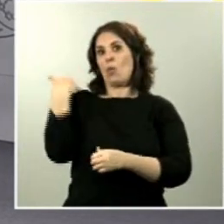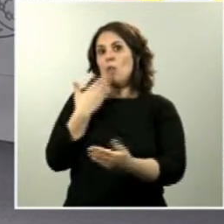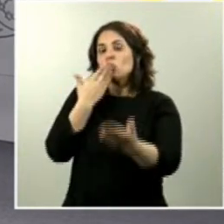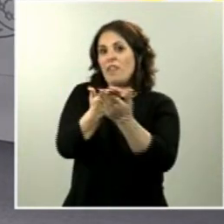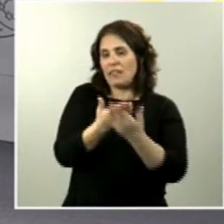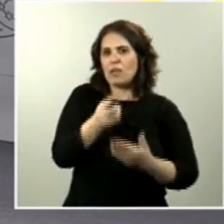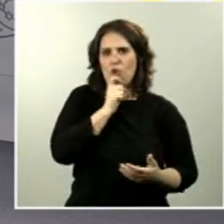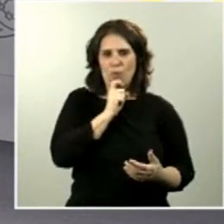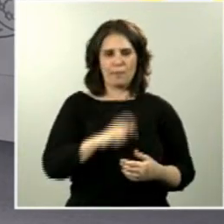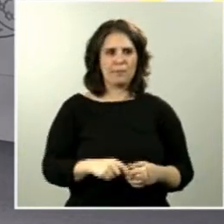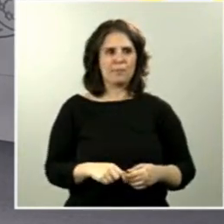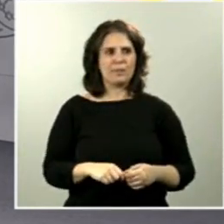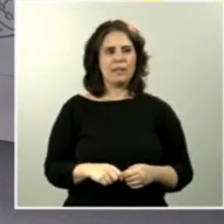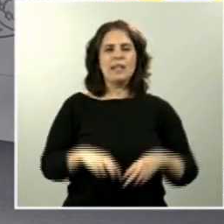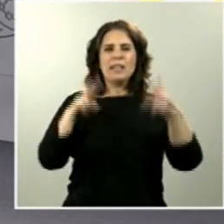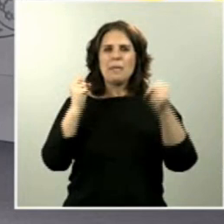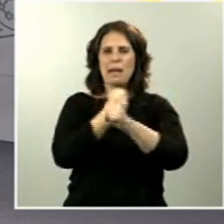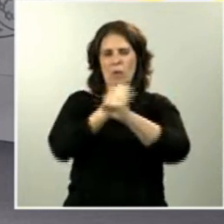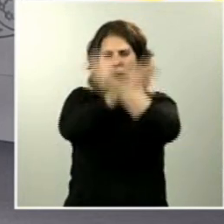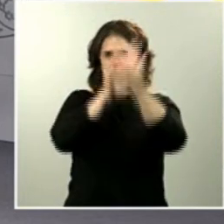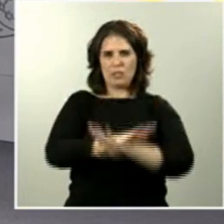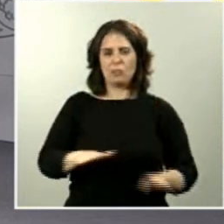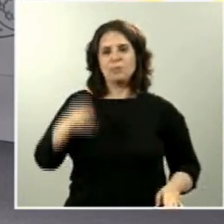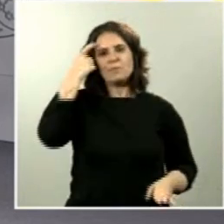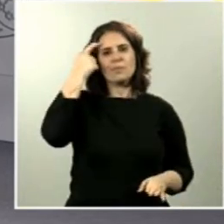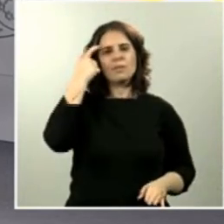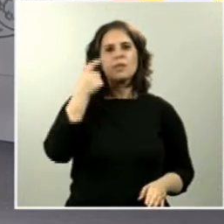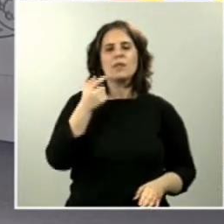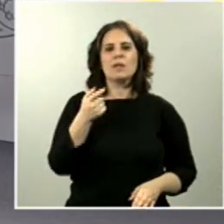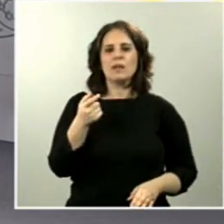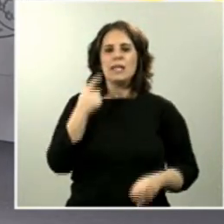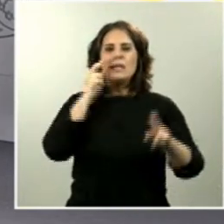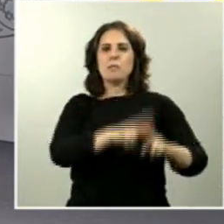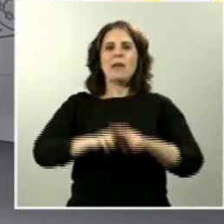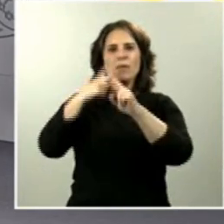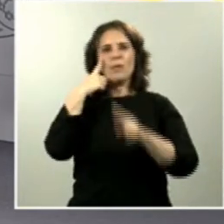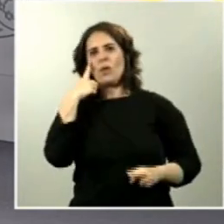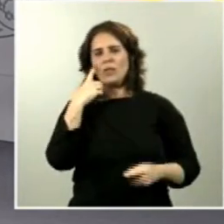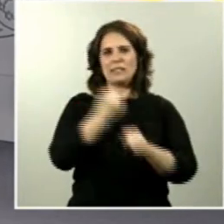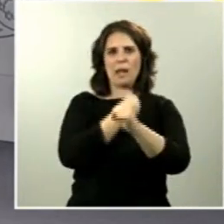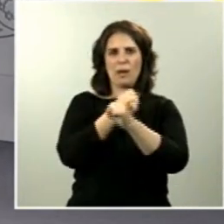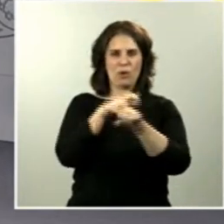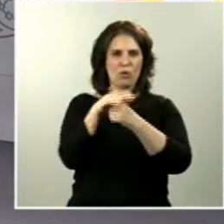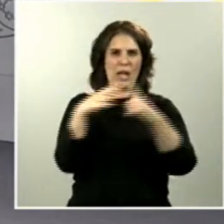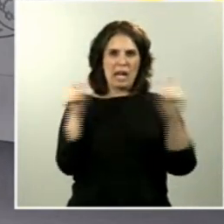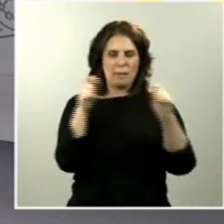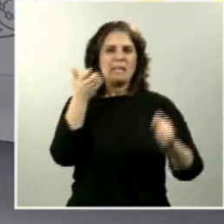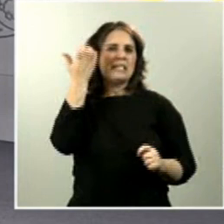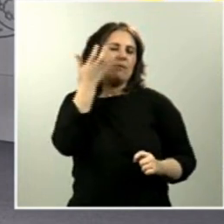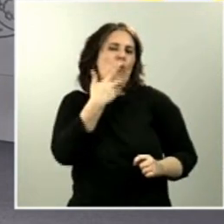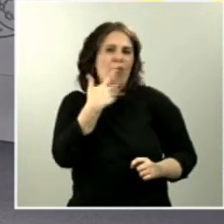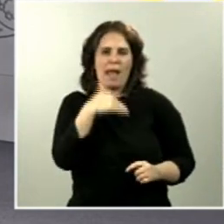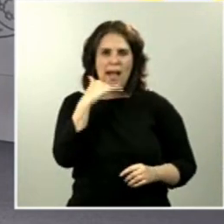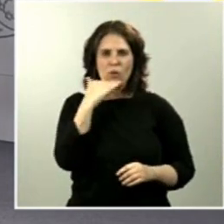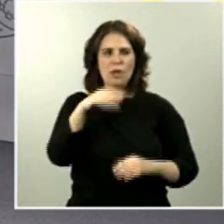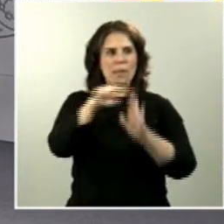también en tema laboral me gustaría saber si se conoce algún balance de la actuación de la inspección de trabajo durante el estado de alarma y el grado de cumplimiento de las medidas de seguridad